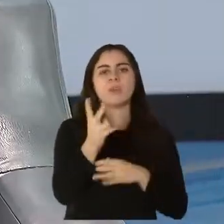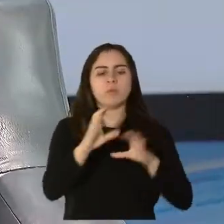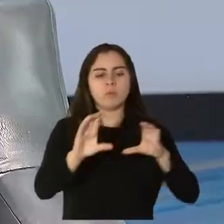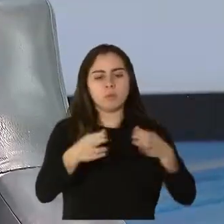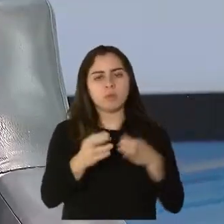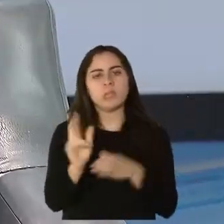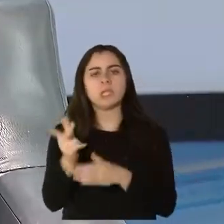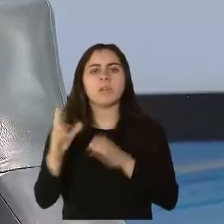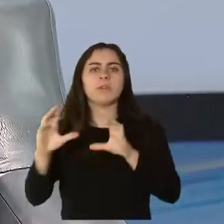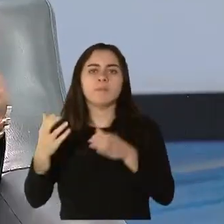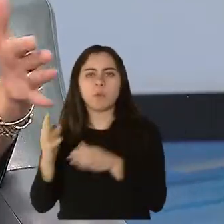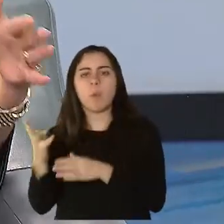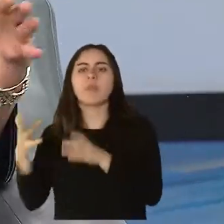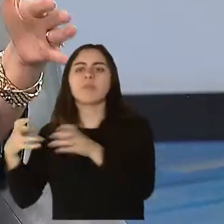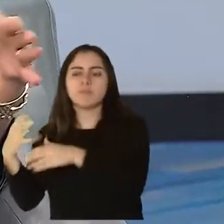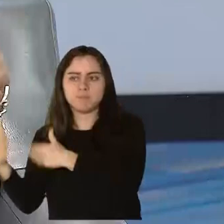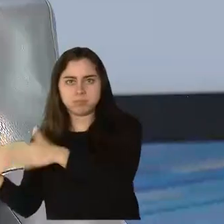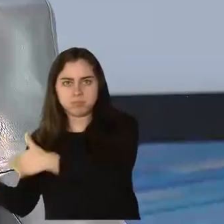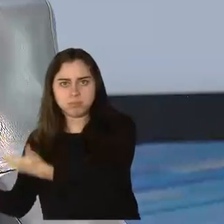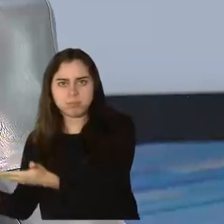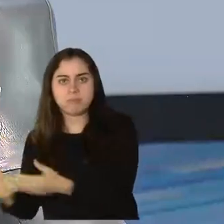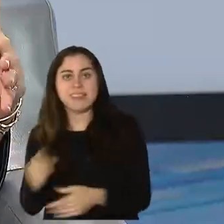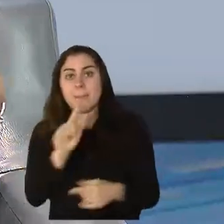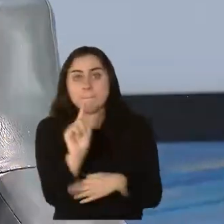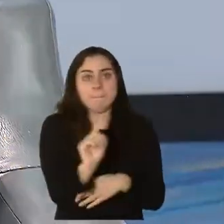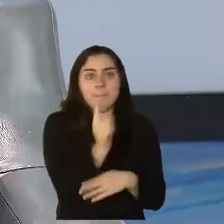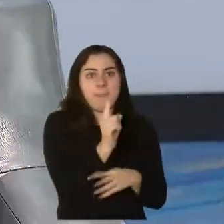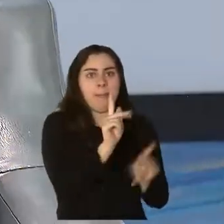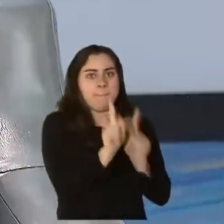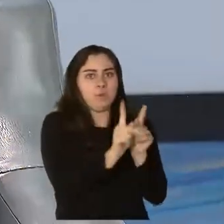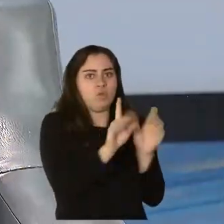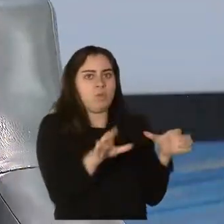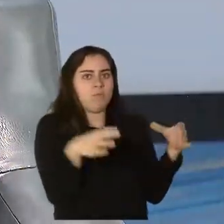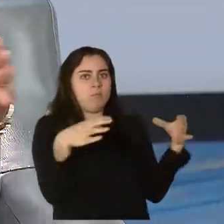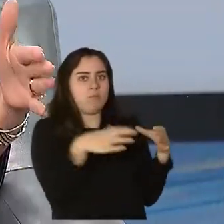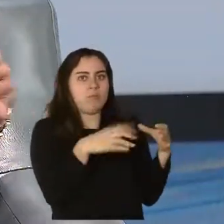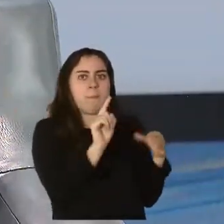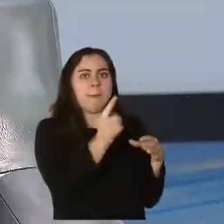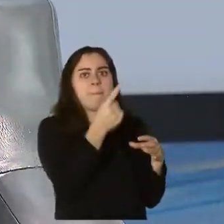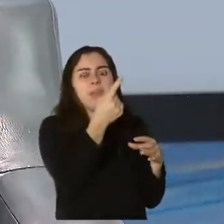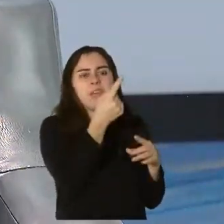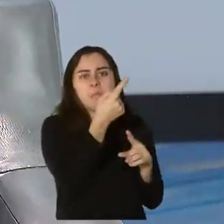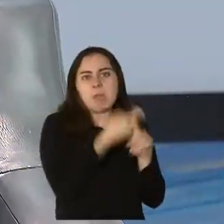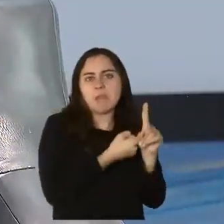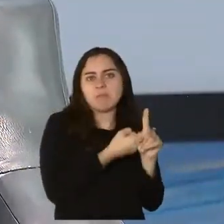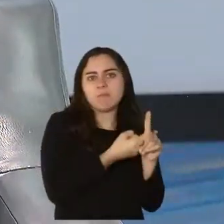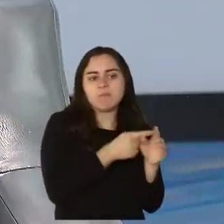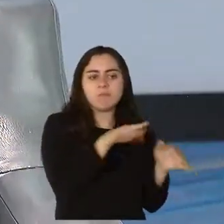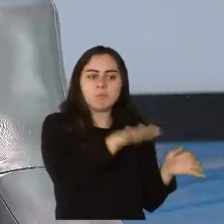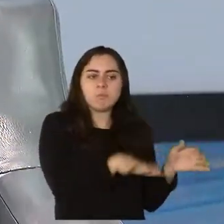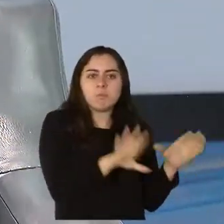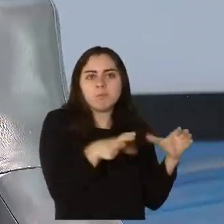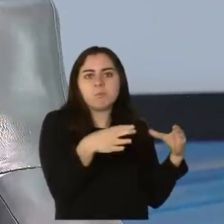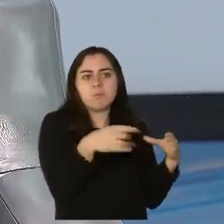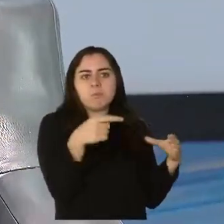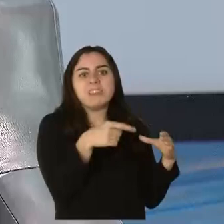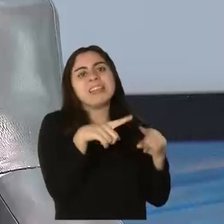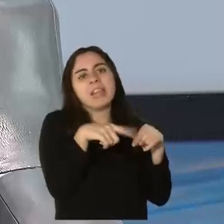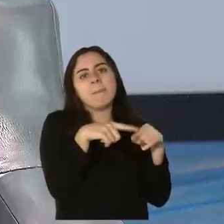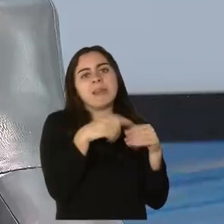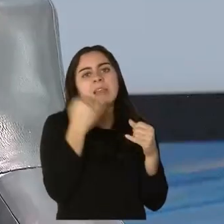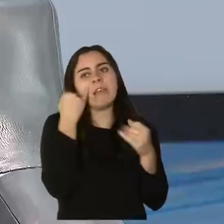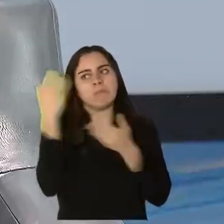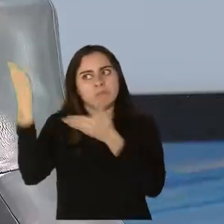en la primera etapa de vacunación, en estas primeras semanas o meses, dependiendo de cuándo mejore el suplido de vacunas,